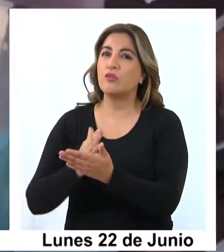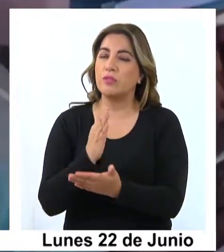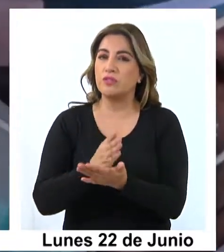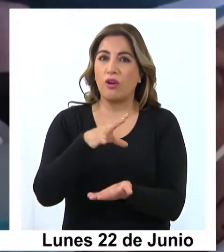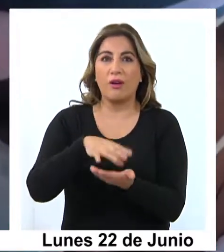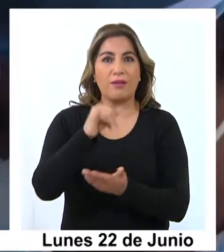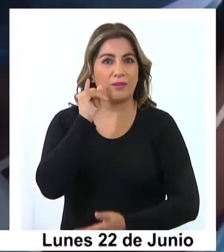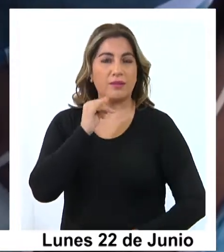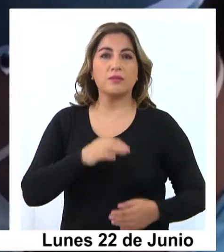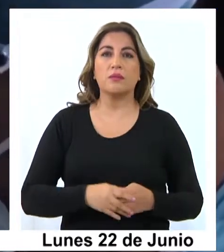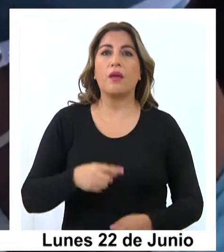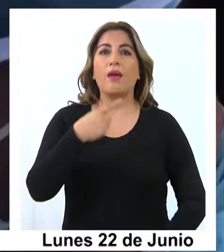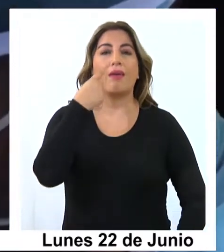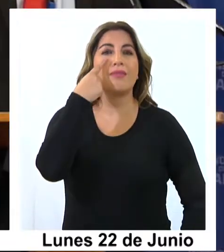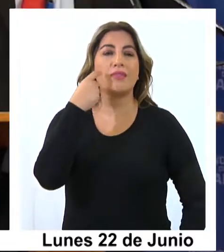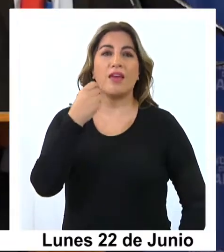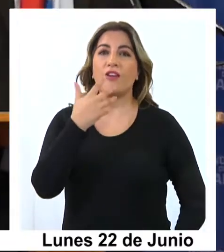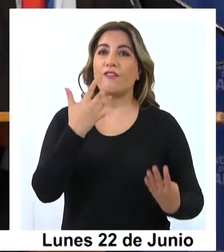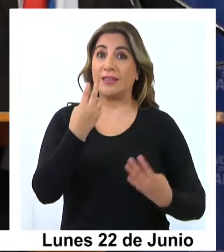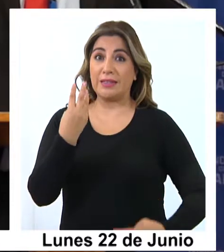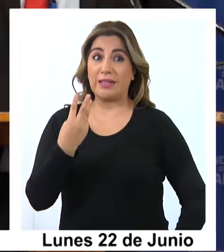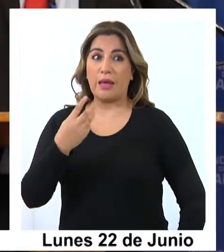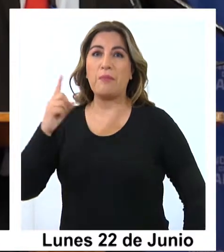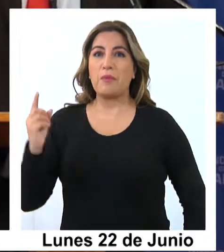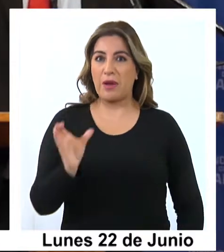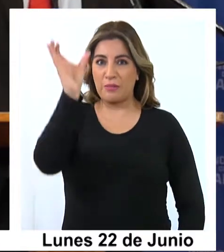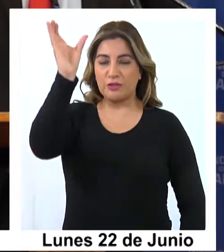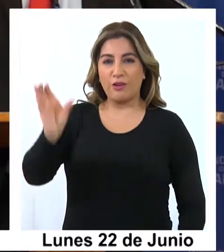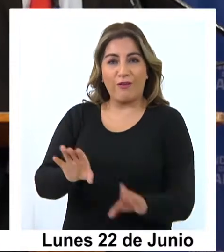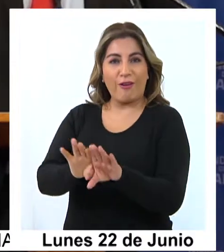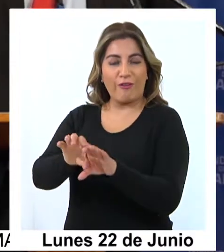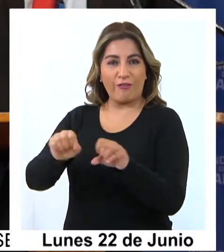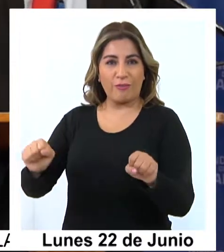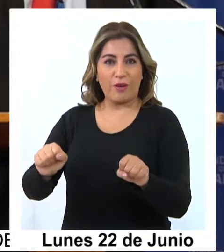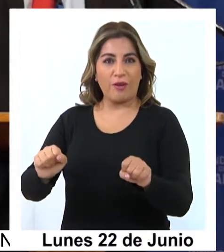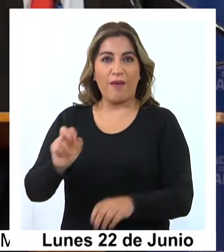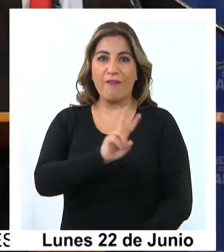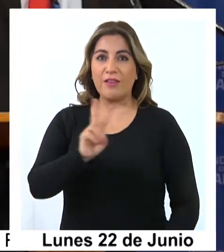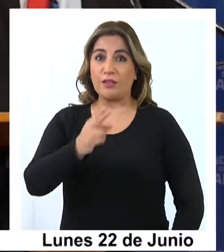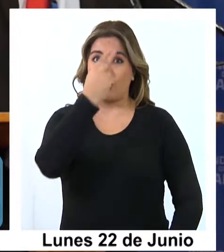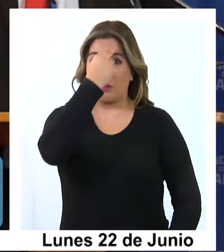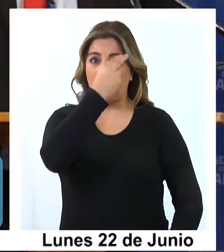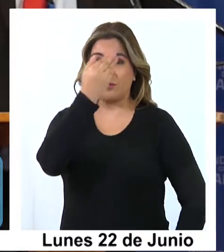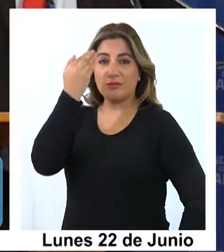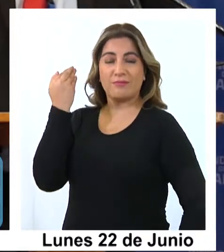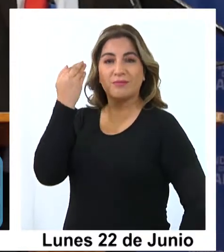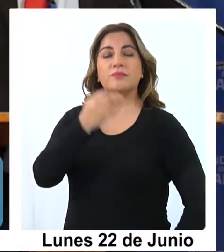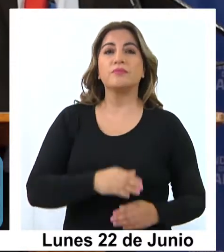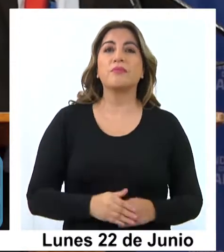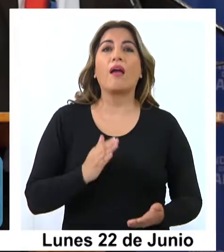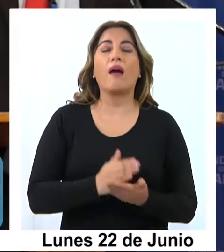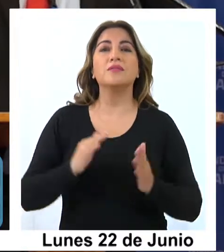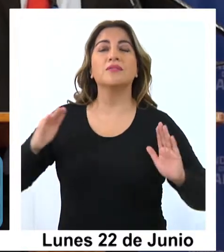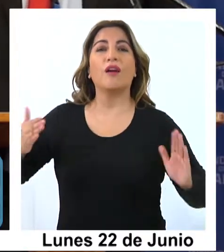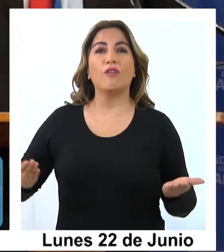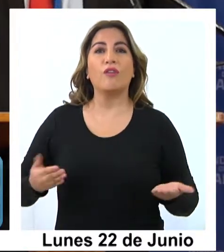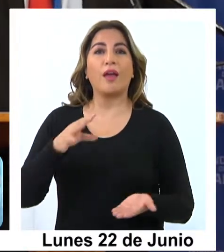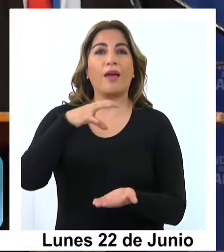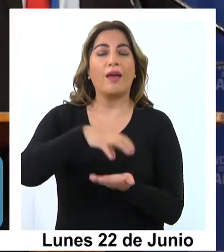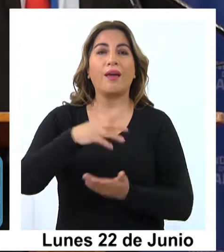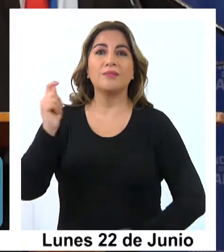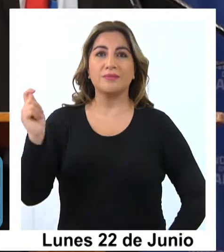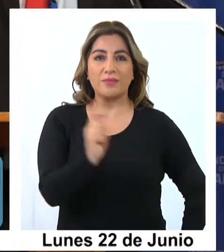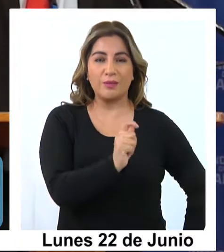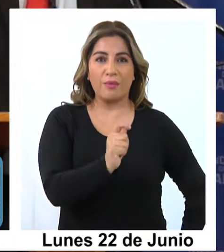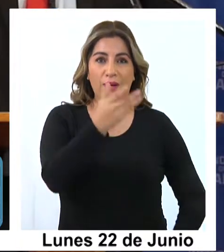región. Día 93 desde el primer caso confirmado, que fue el 22 de marzo. A la fecha, la región de